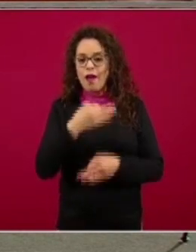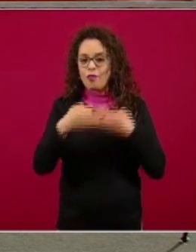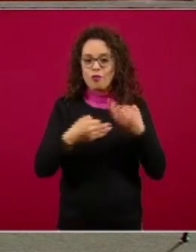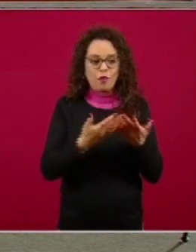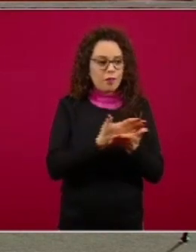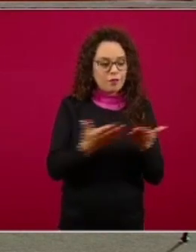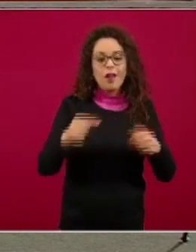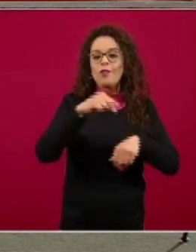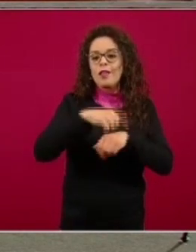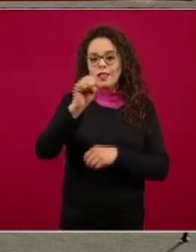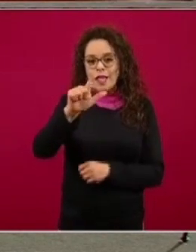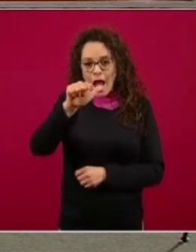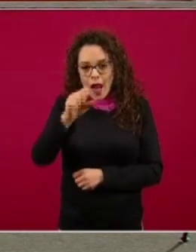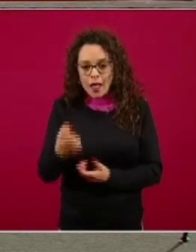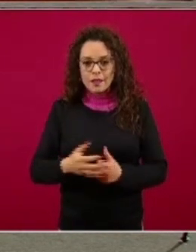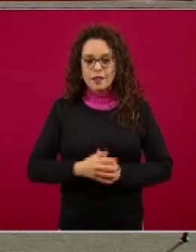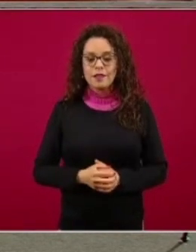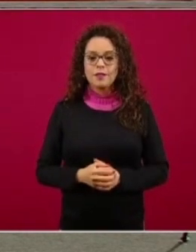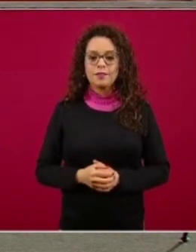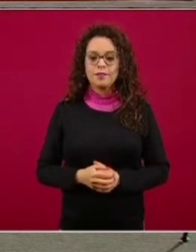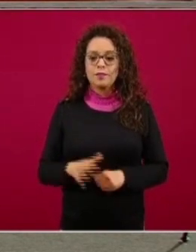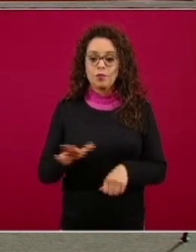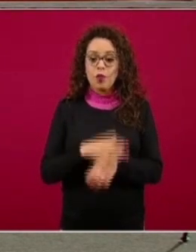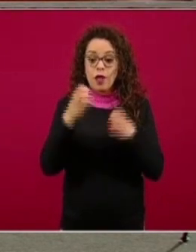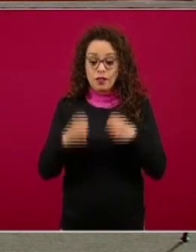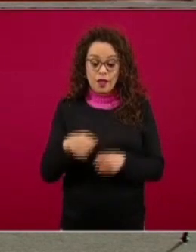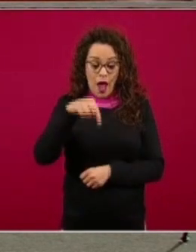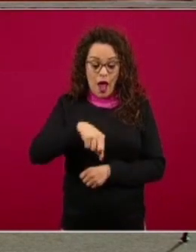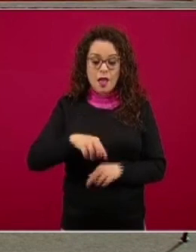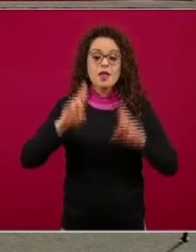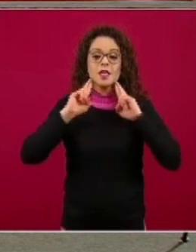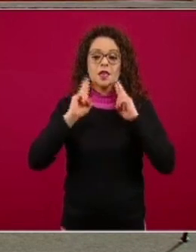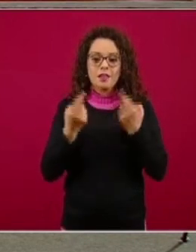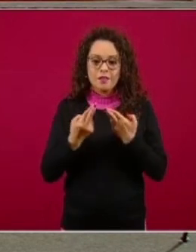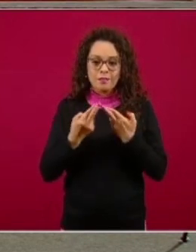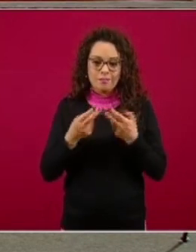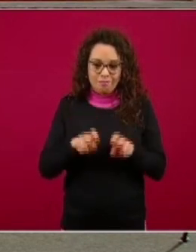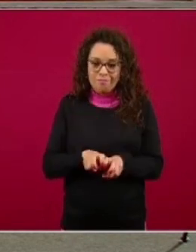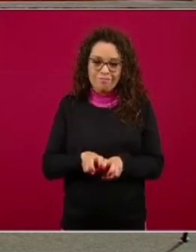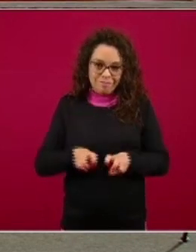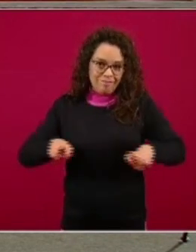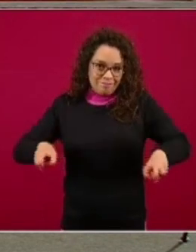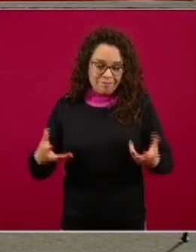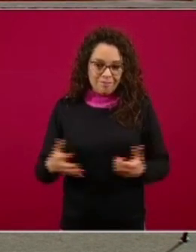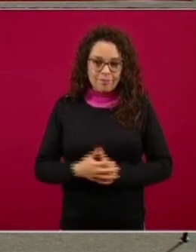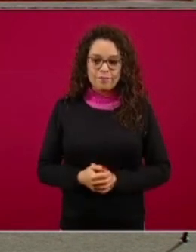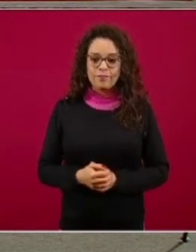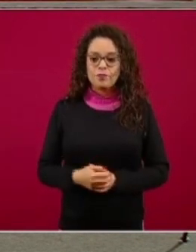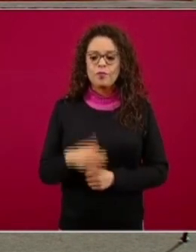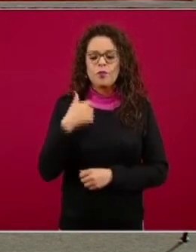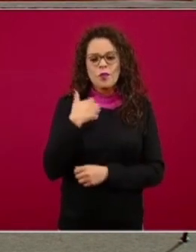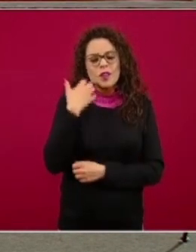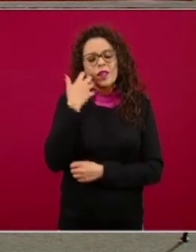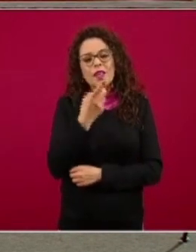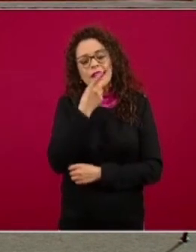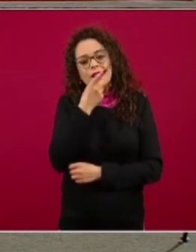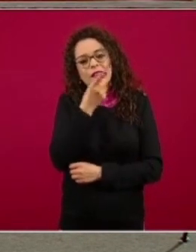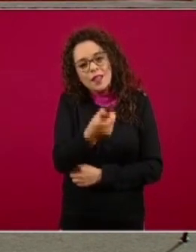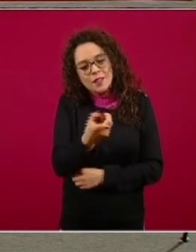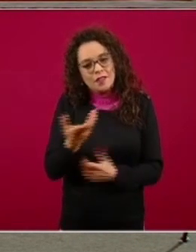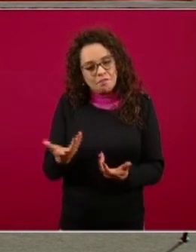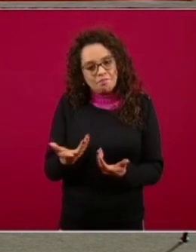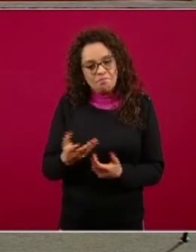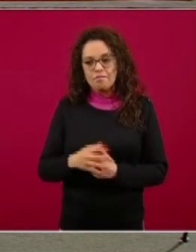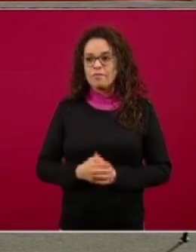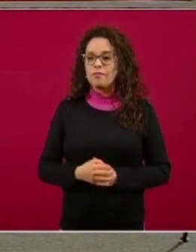en esta reunión. Déjenme comentarles, es de